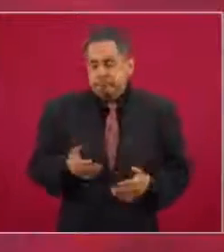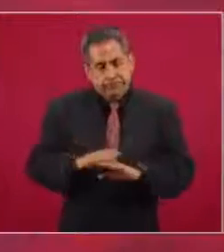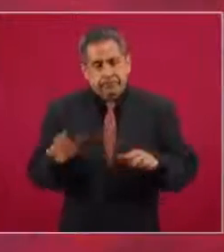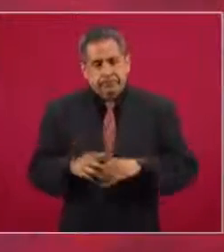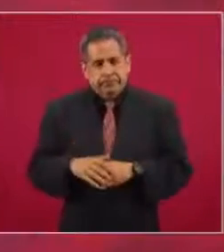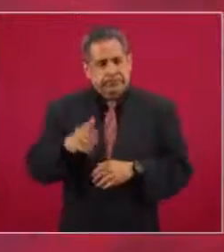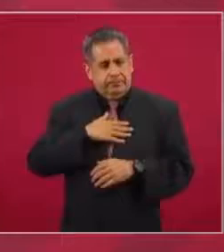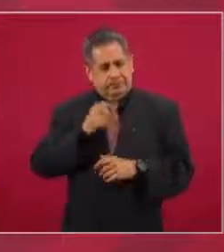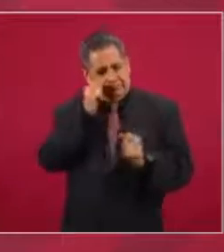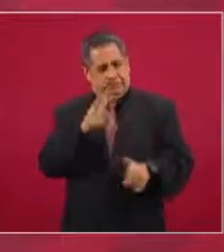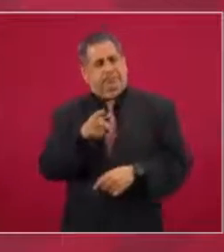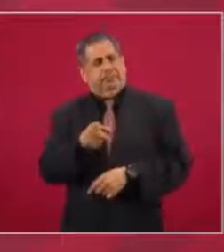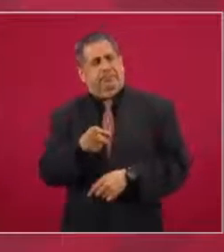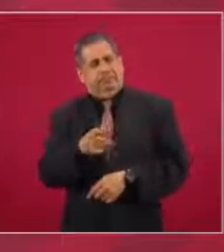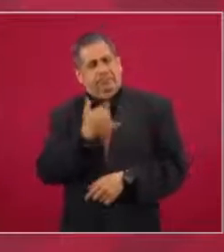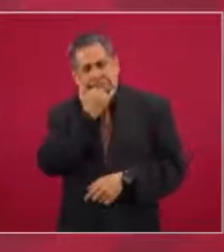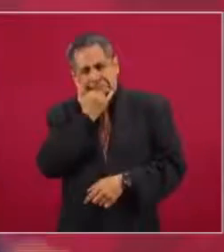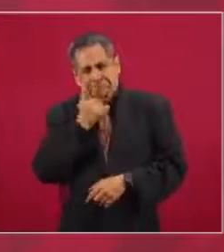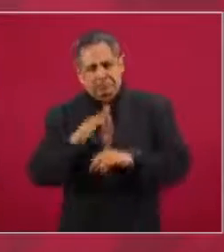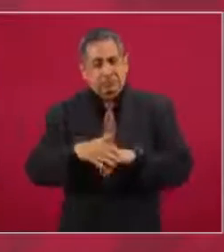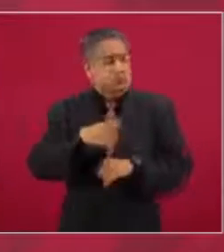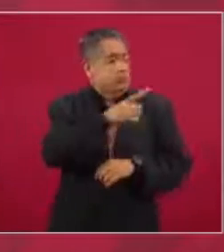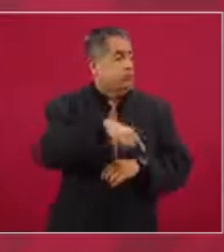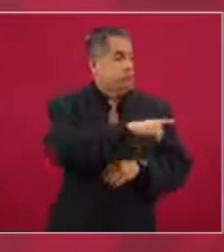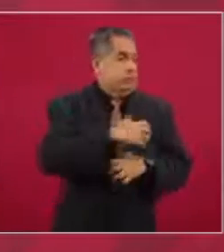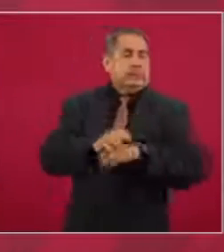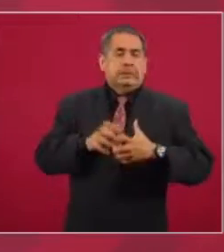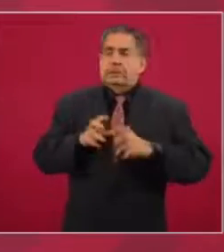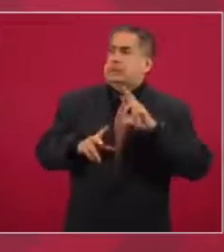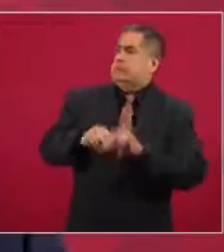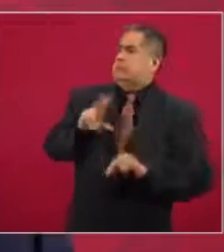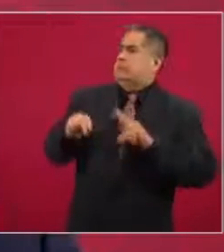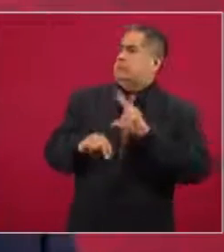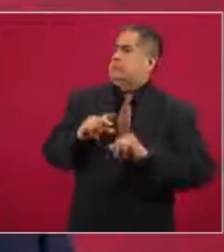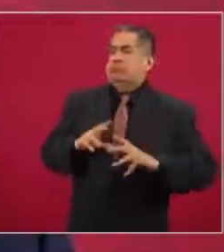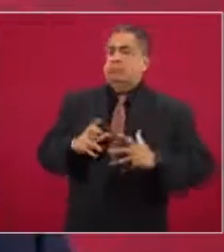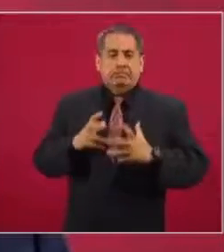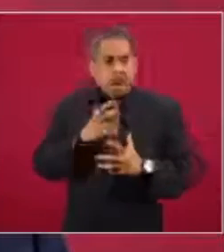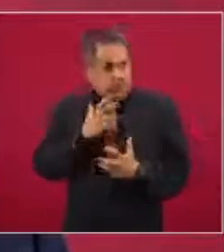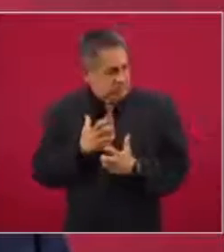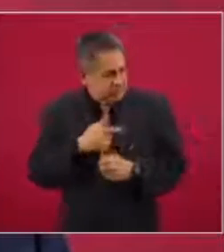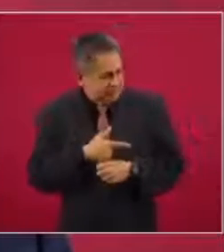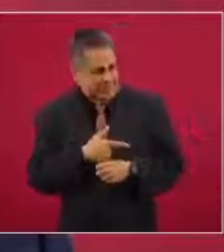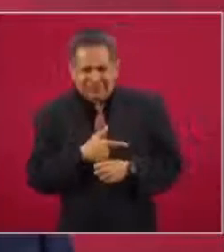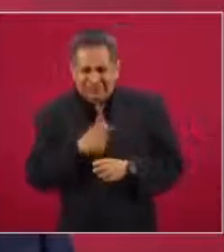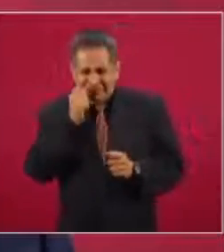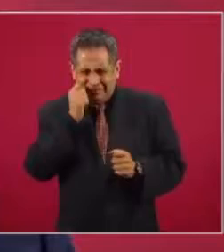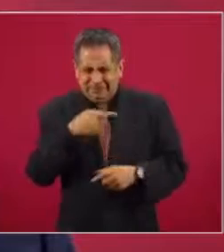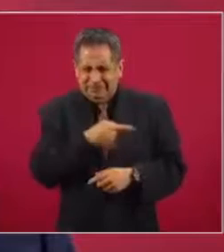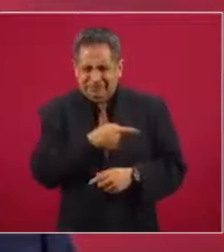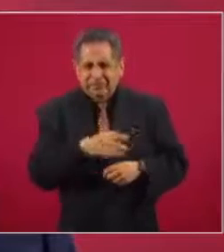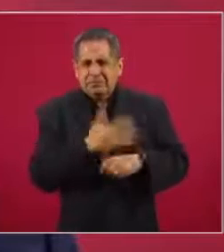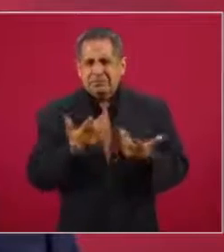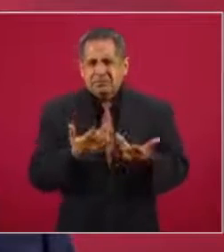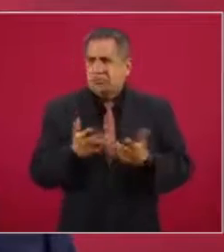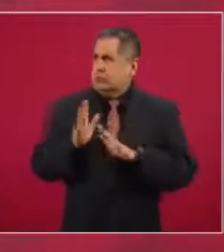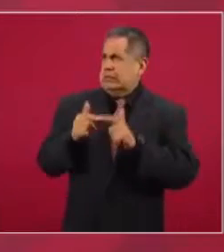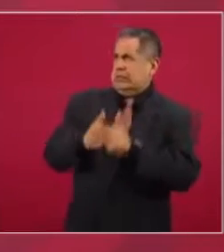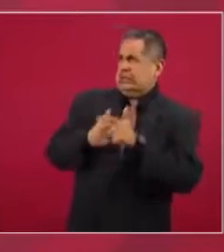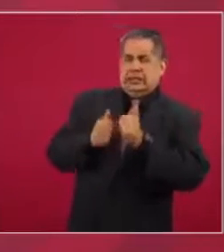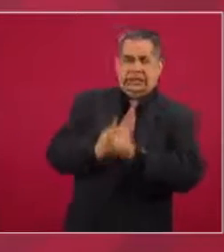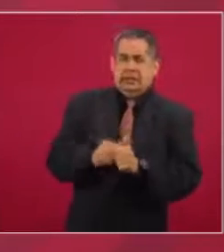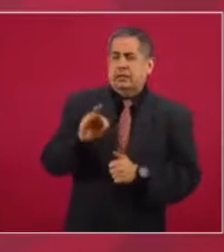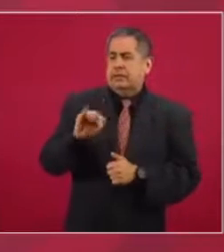me llama la atención de que estén defendiendo con tanta pasión el que se mantengan los